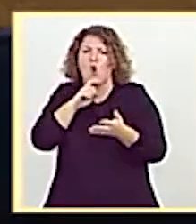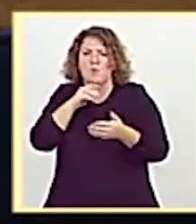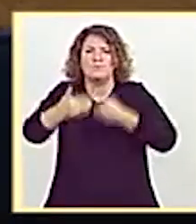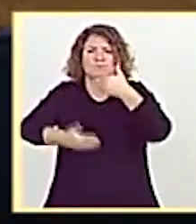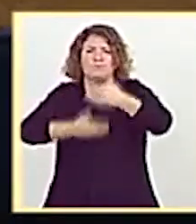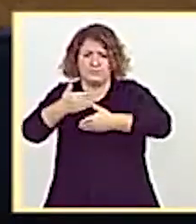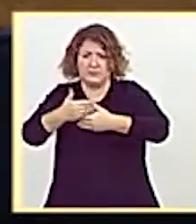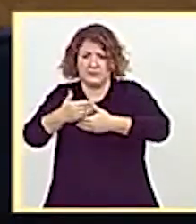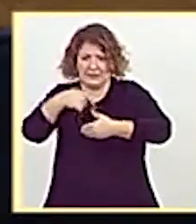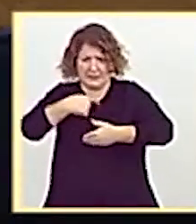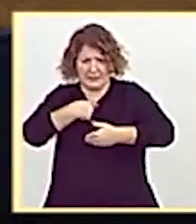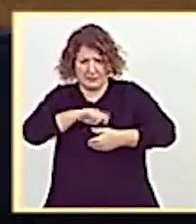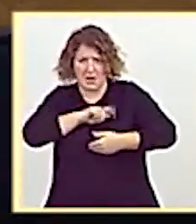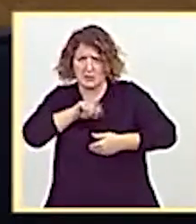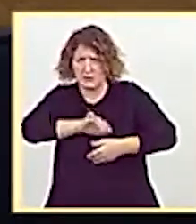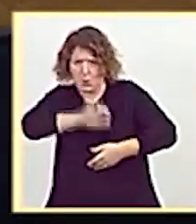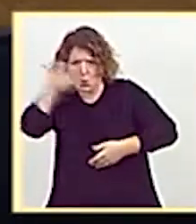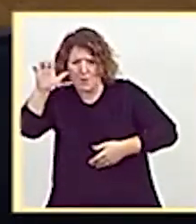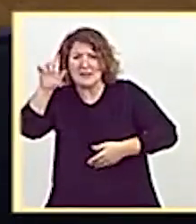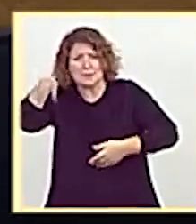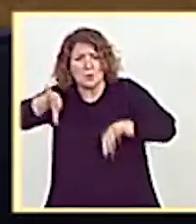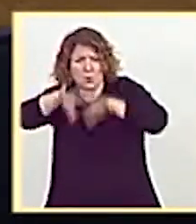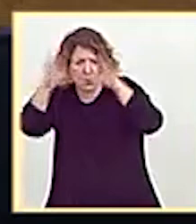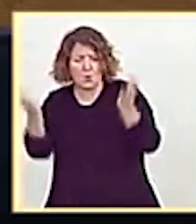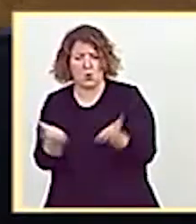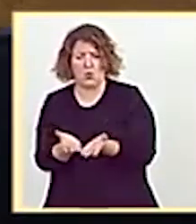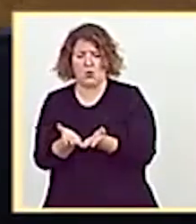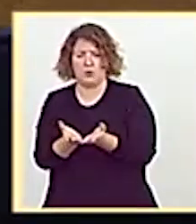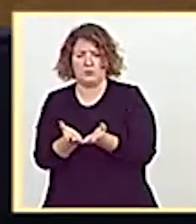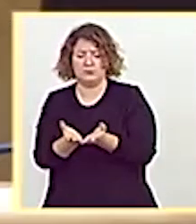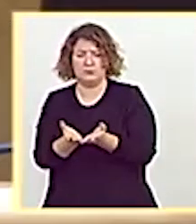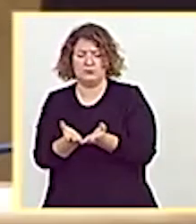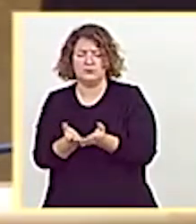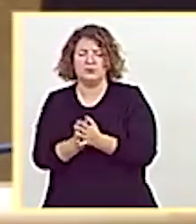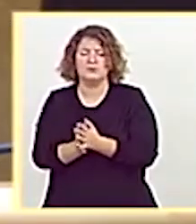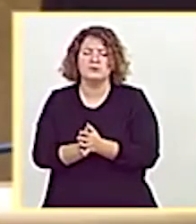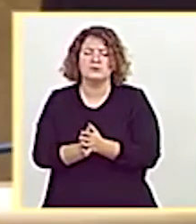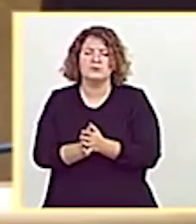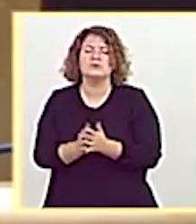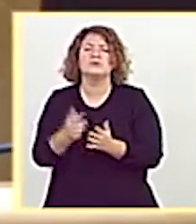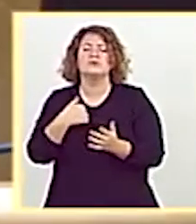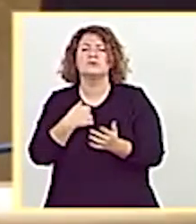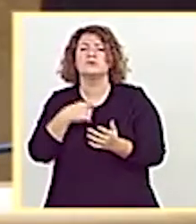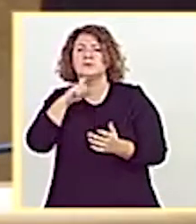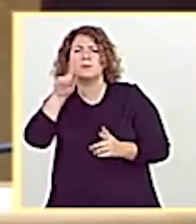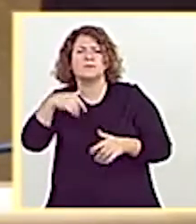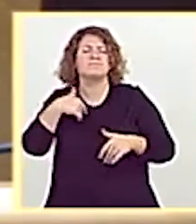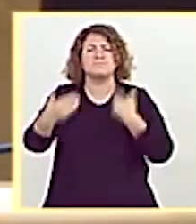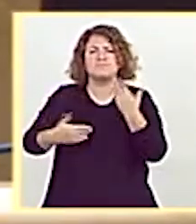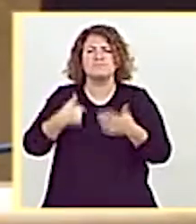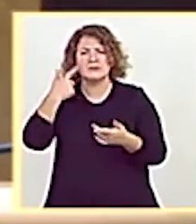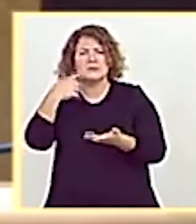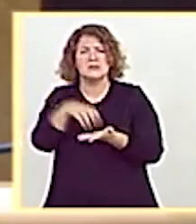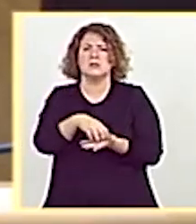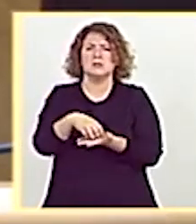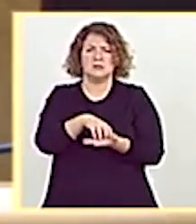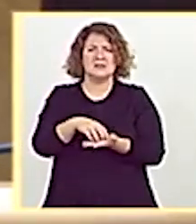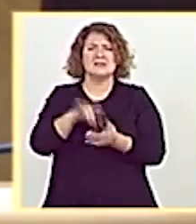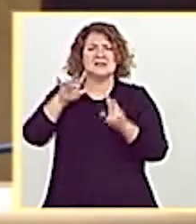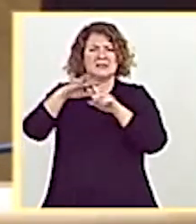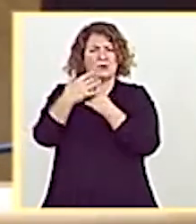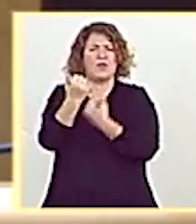parte de Europa y del resto del mundo. En segundo lugar, y muy ligado a la anterior, incertidumbre desde el punto de vista de la situación económica.